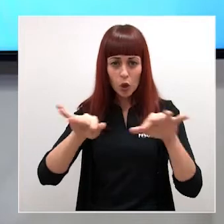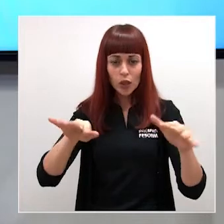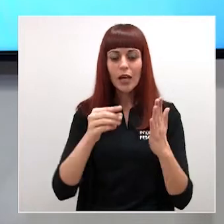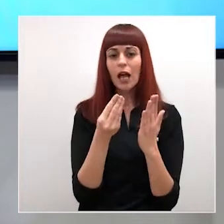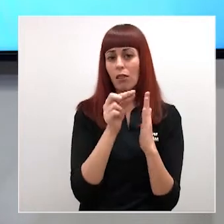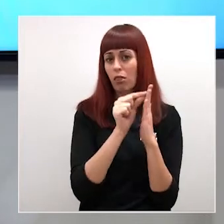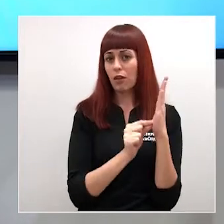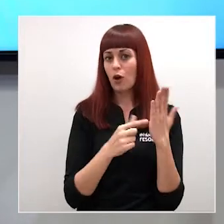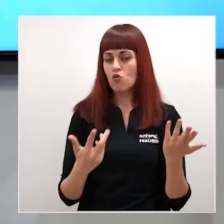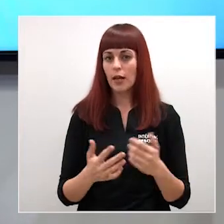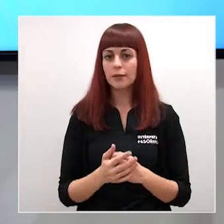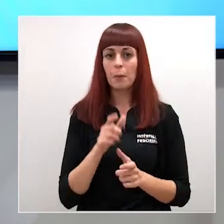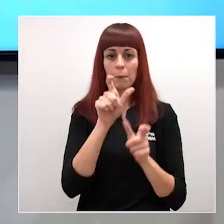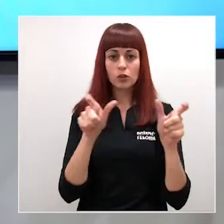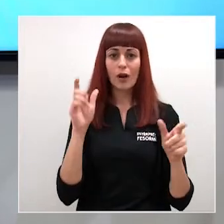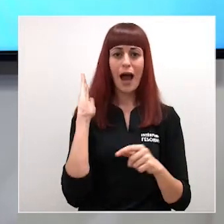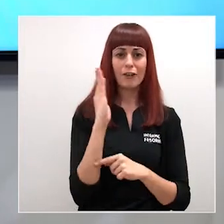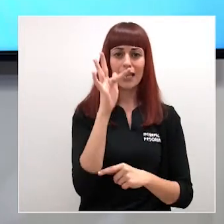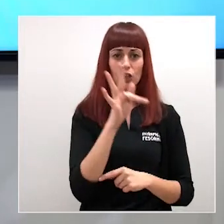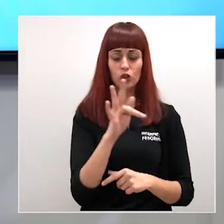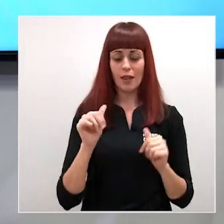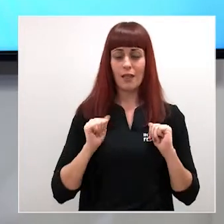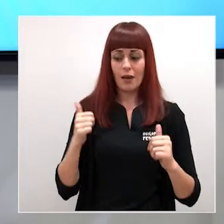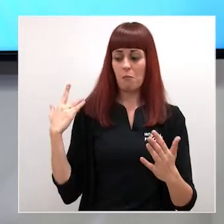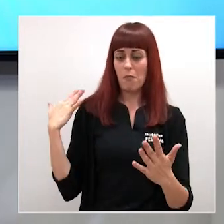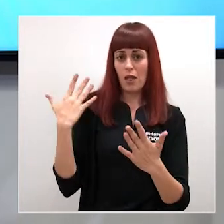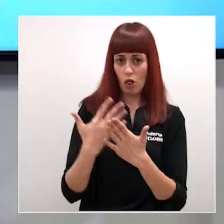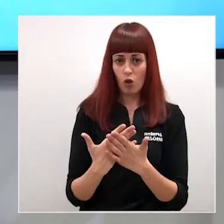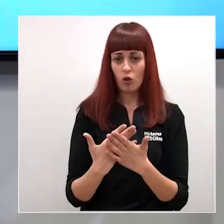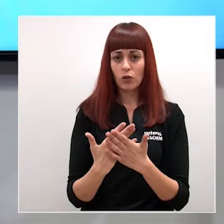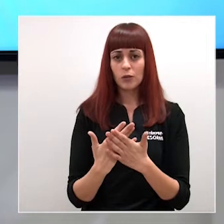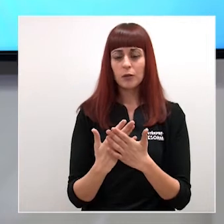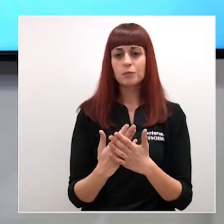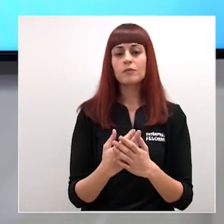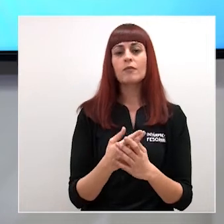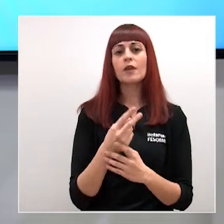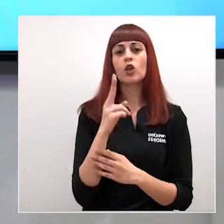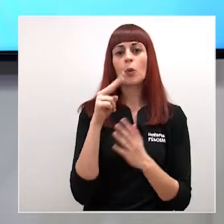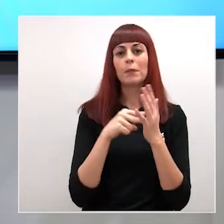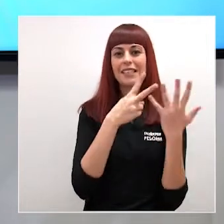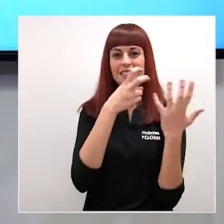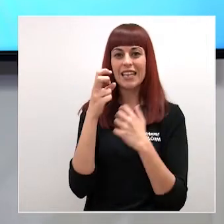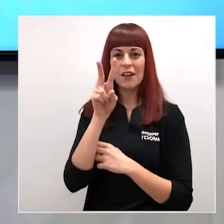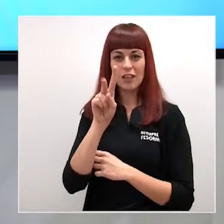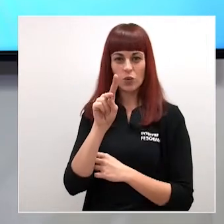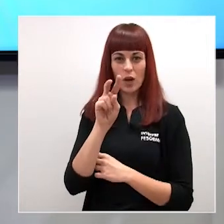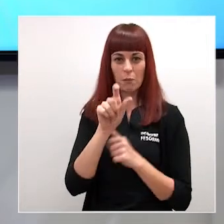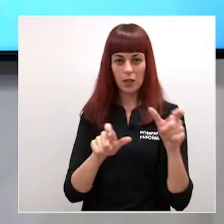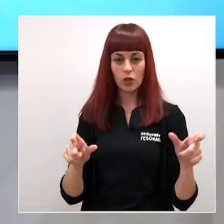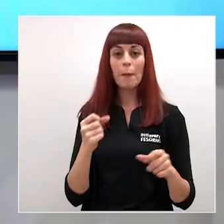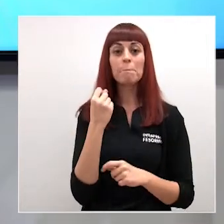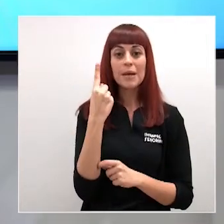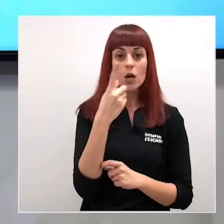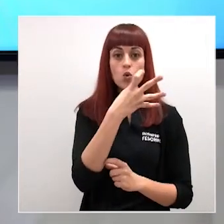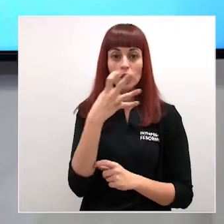siguientes cifras. Un número de afectados total desde el inicio del brote de la pandemia de 1.721 personas, de ellas 1